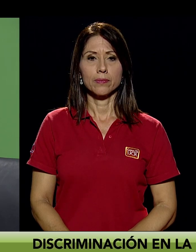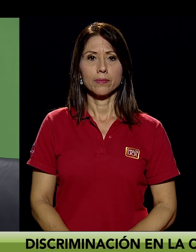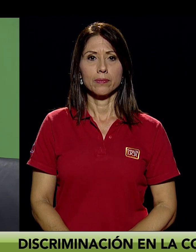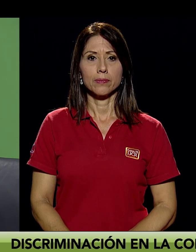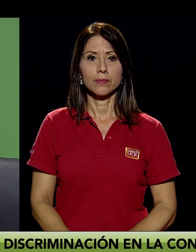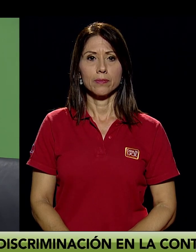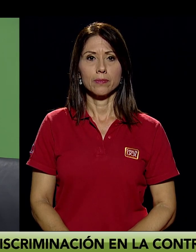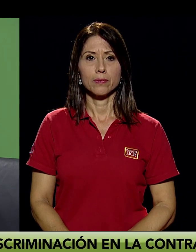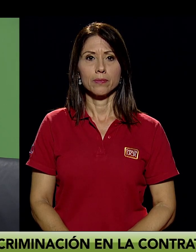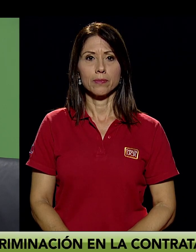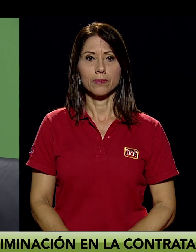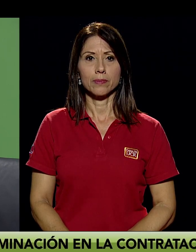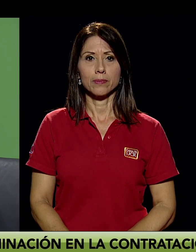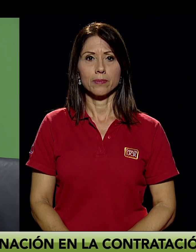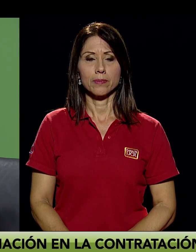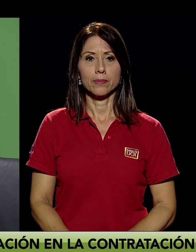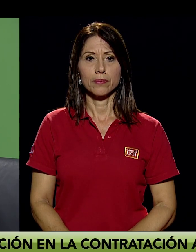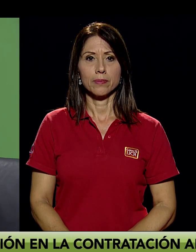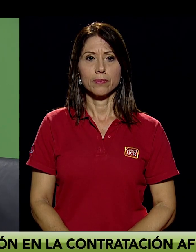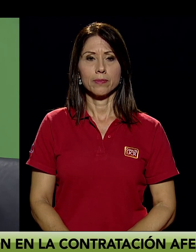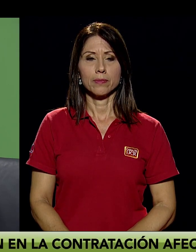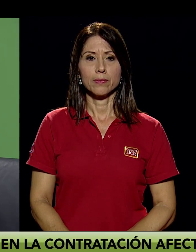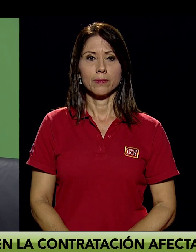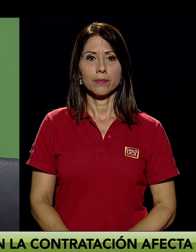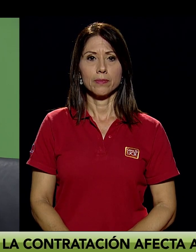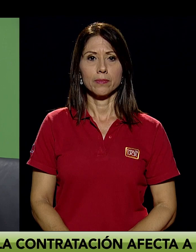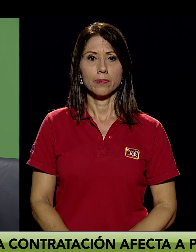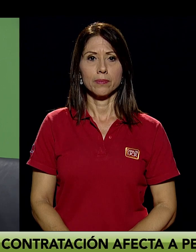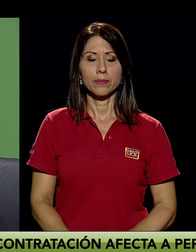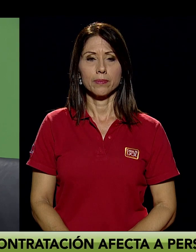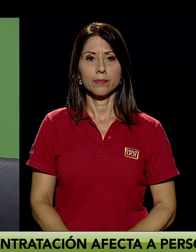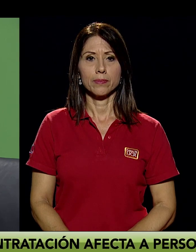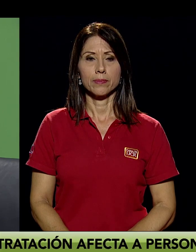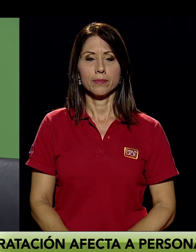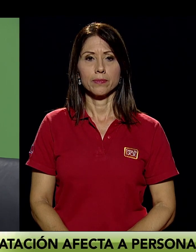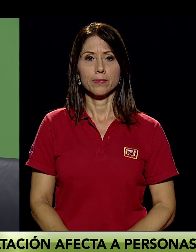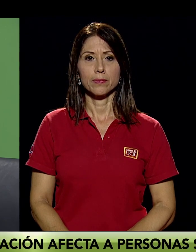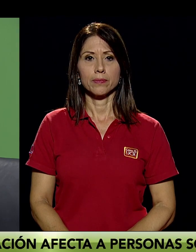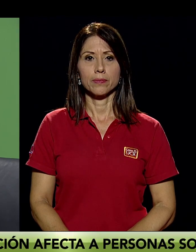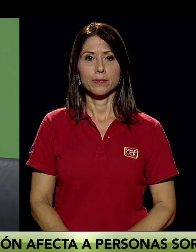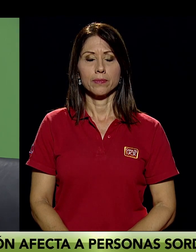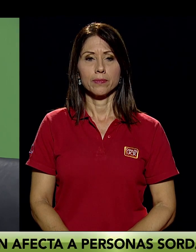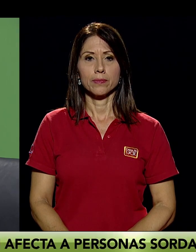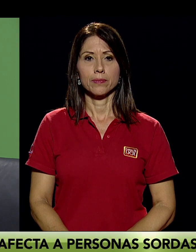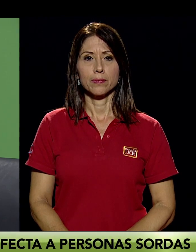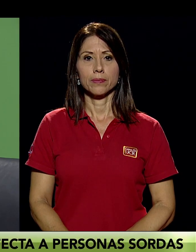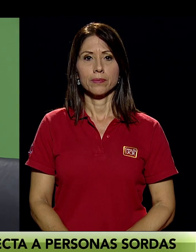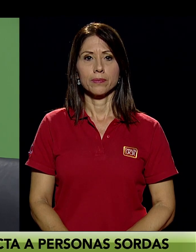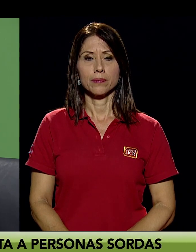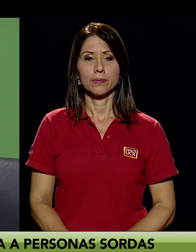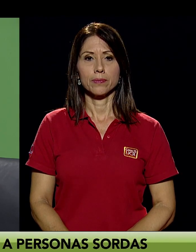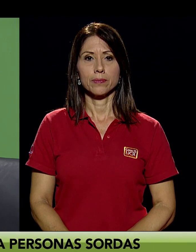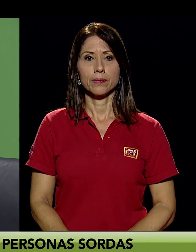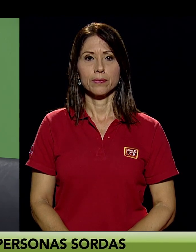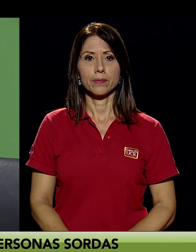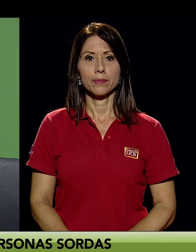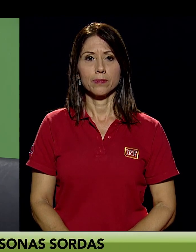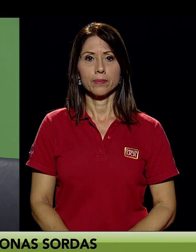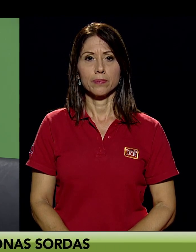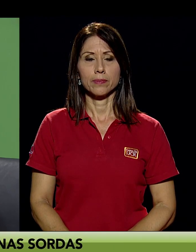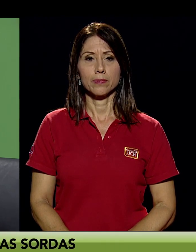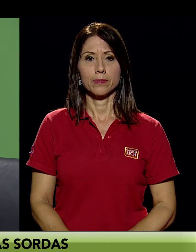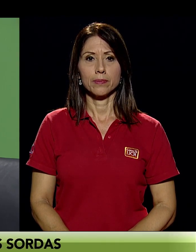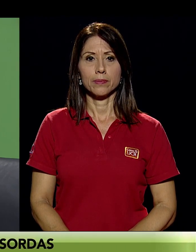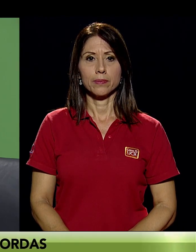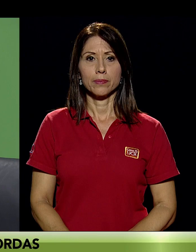capaces. Las personas sordas somos personas visuales, podemos atender a cualquier responsabilidad en una fábrica o en cualquier